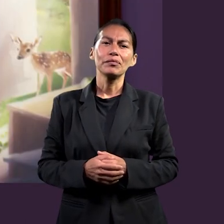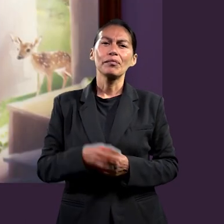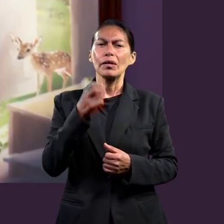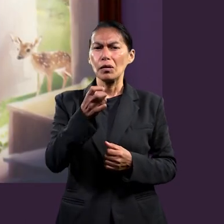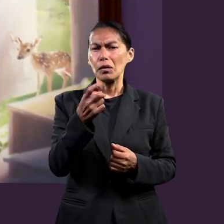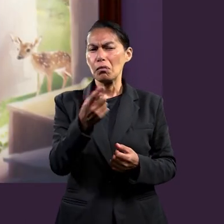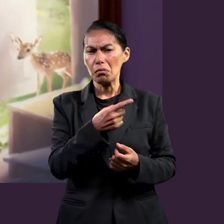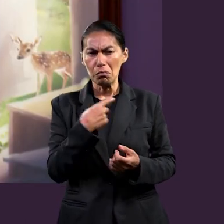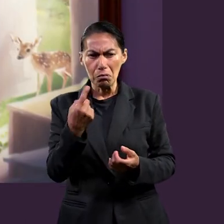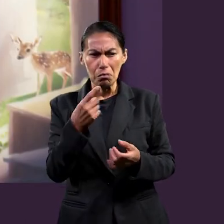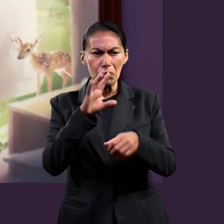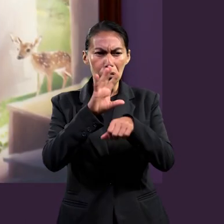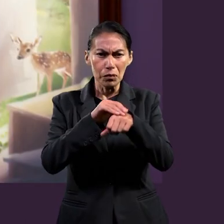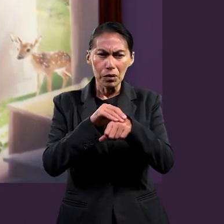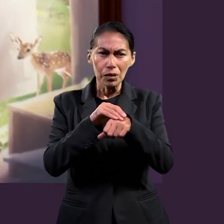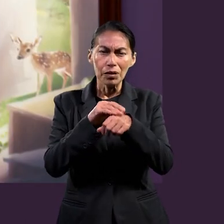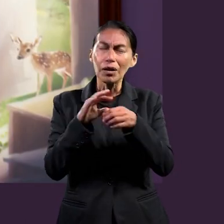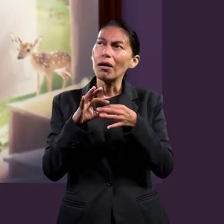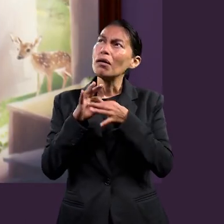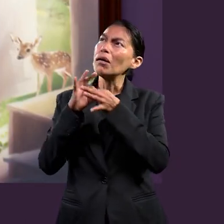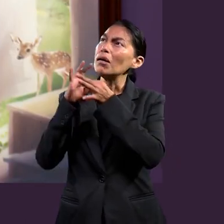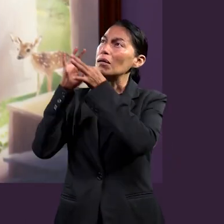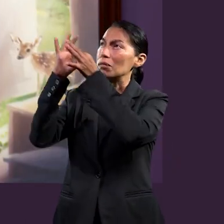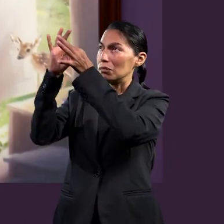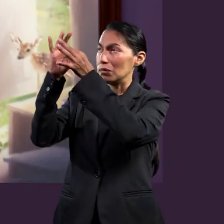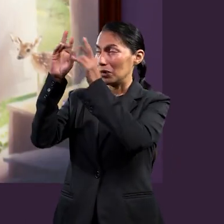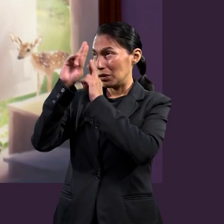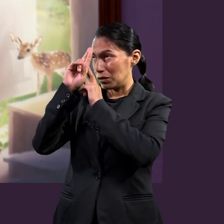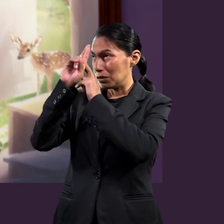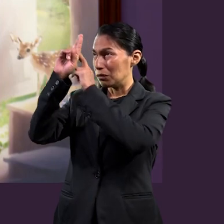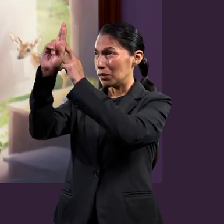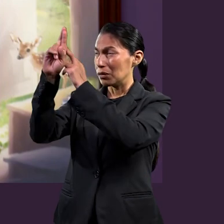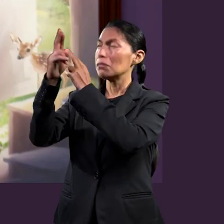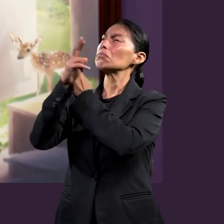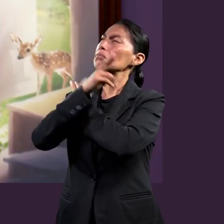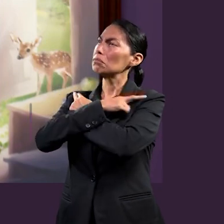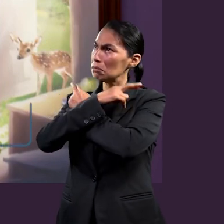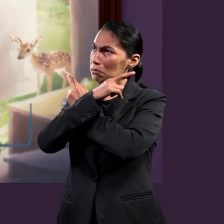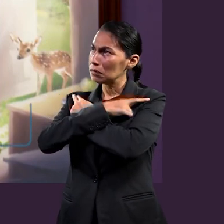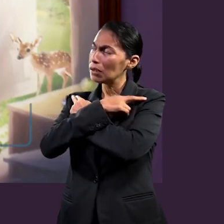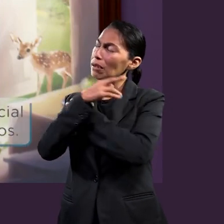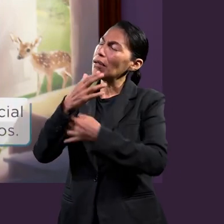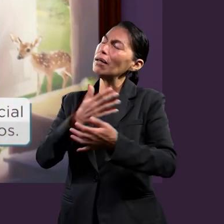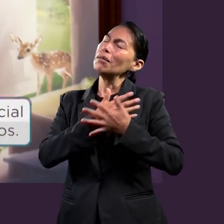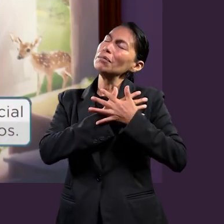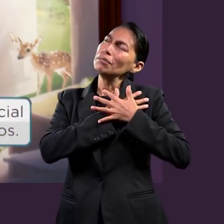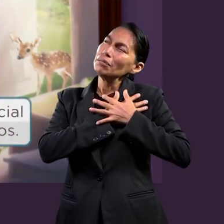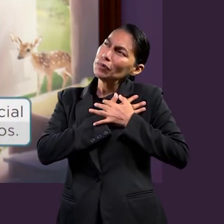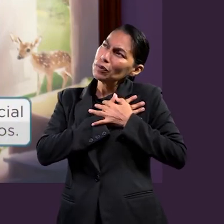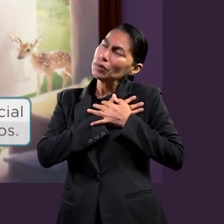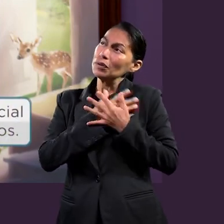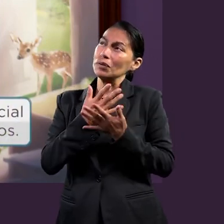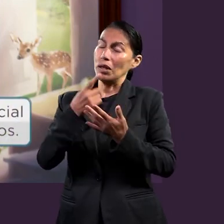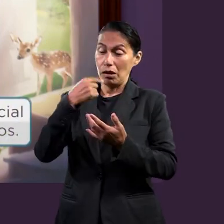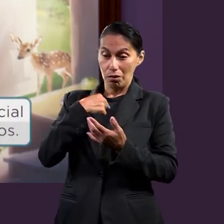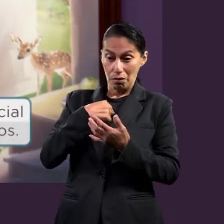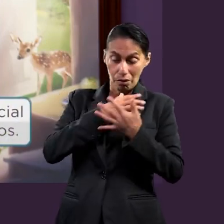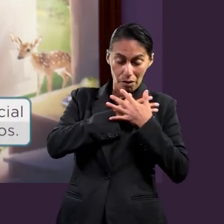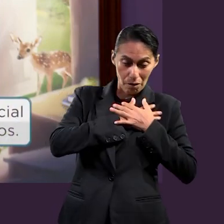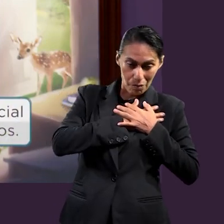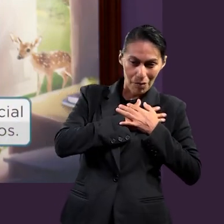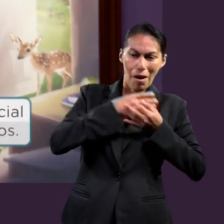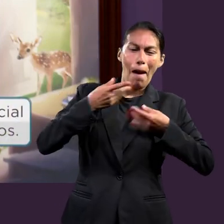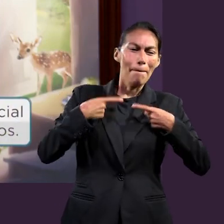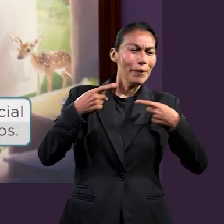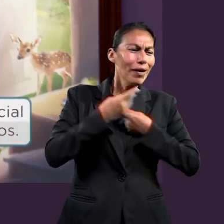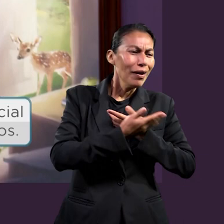tengamos esa cercanía, esa relación y nos permite tener una relación con Él de respeto, de reverencia, de